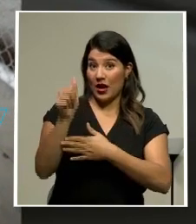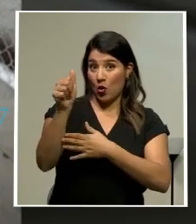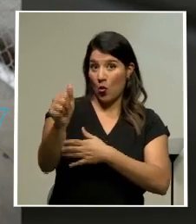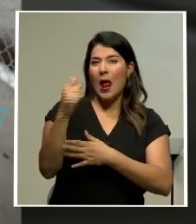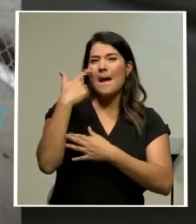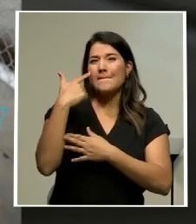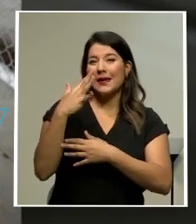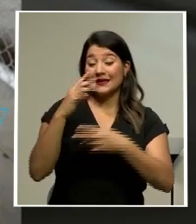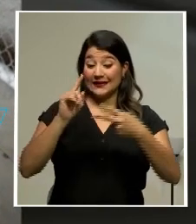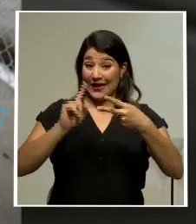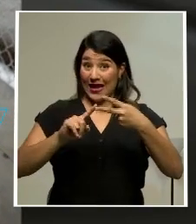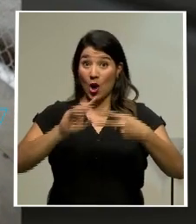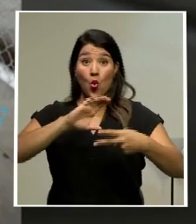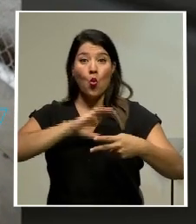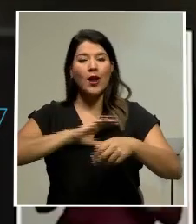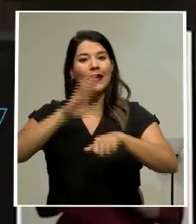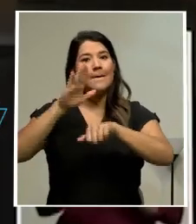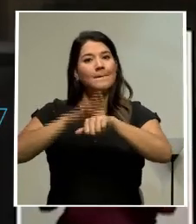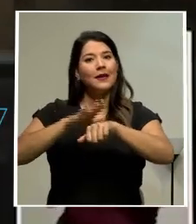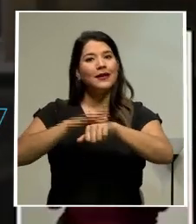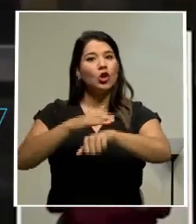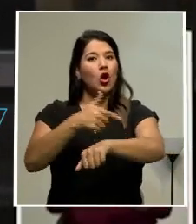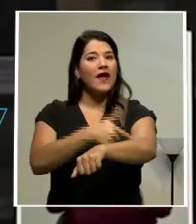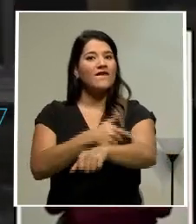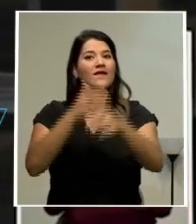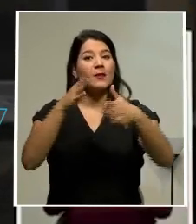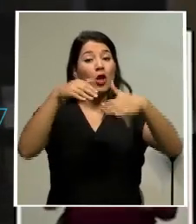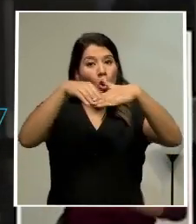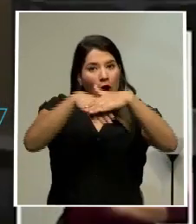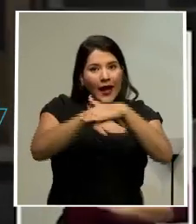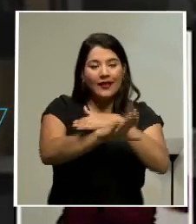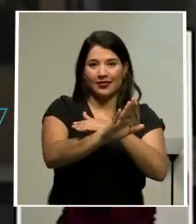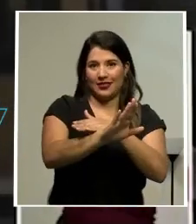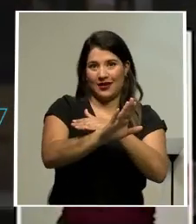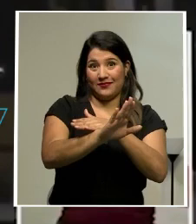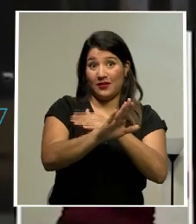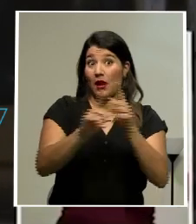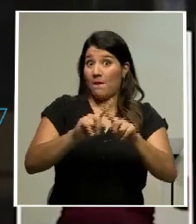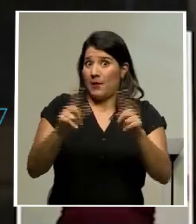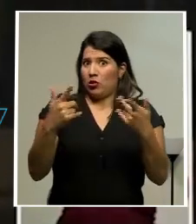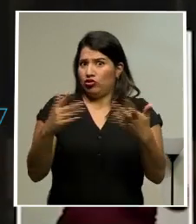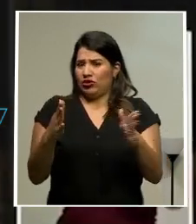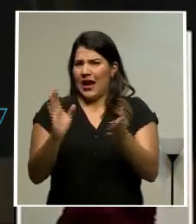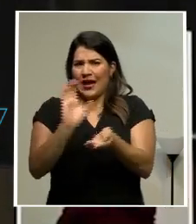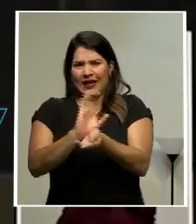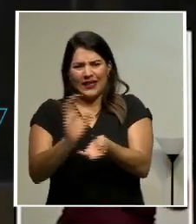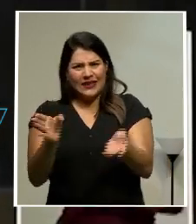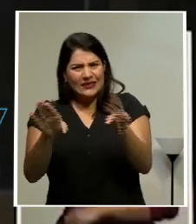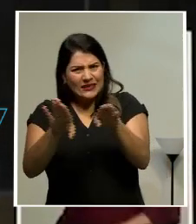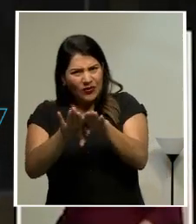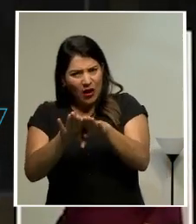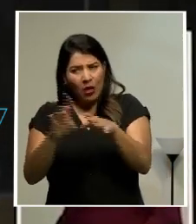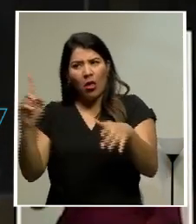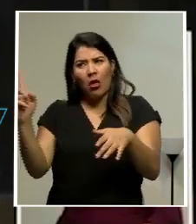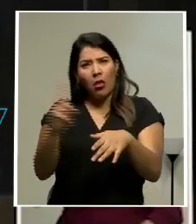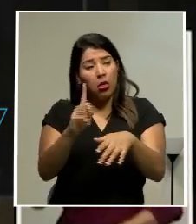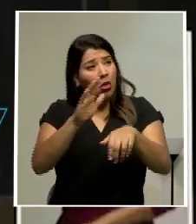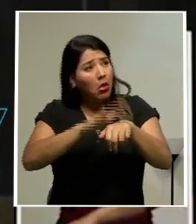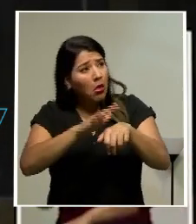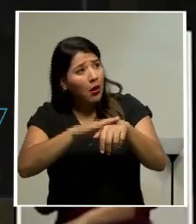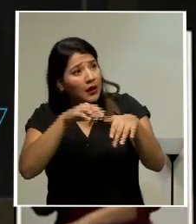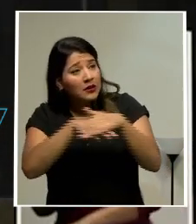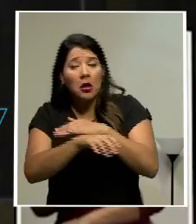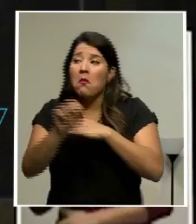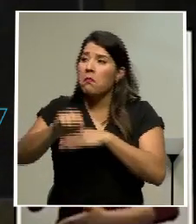el ingreso del funcionario cuando ya se encontraba cerrado. Este sospechoso fue detenido en su puesto de trabajo en el mismo lugar donde